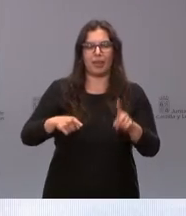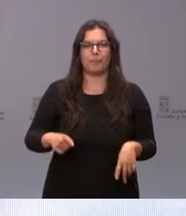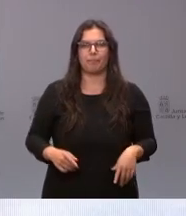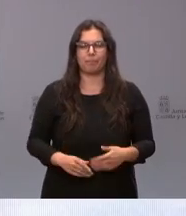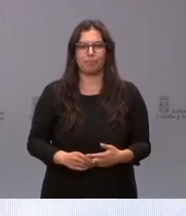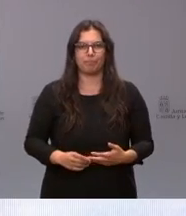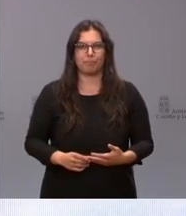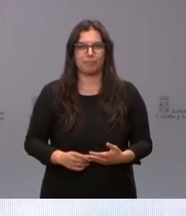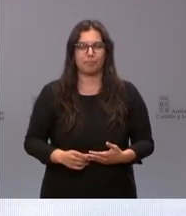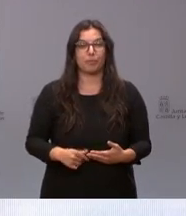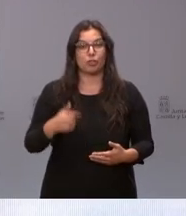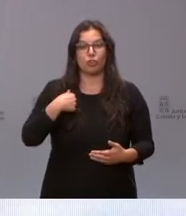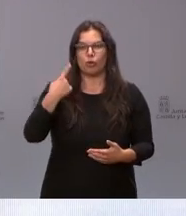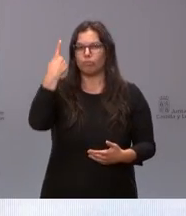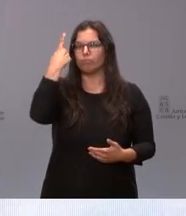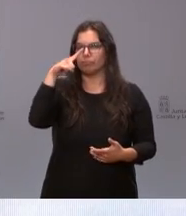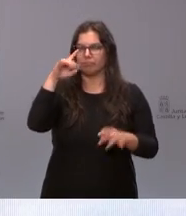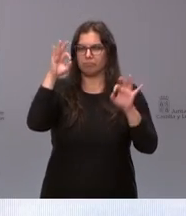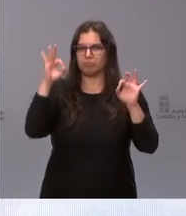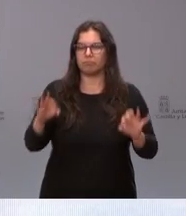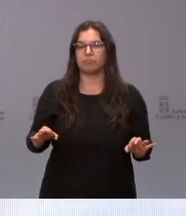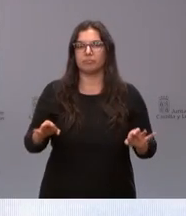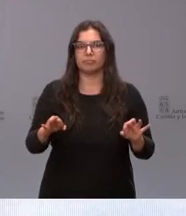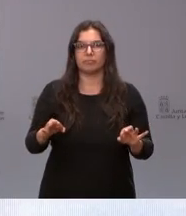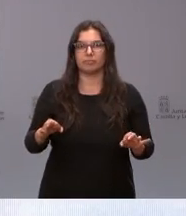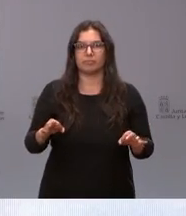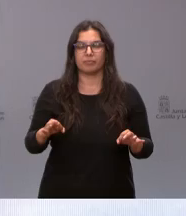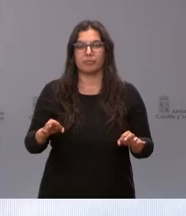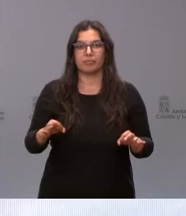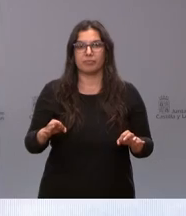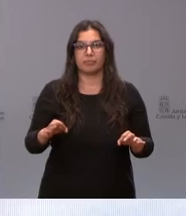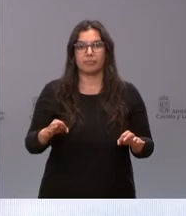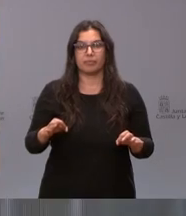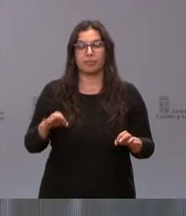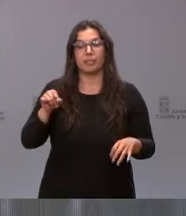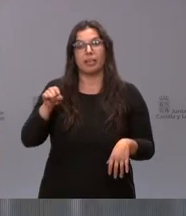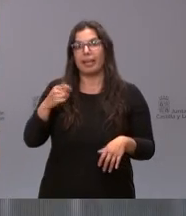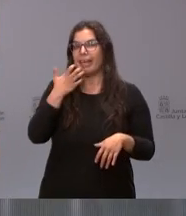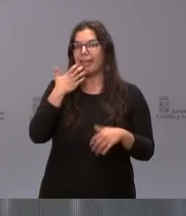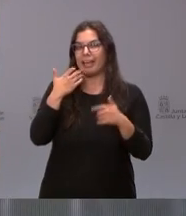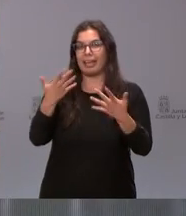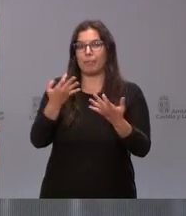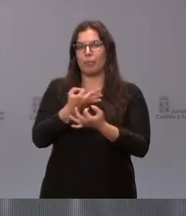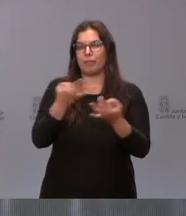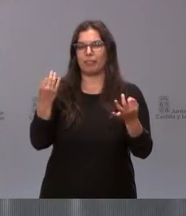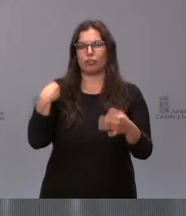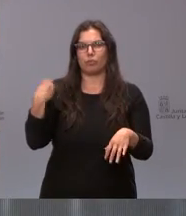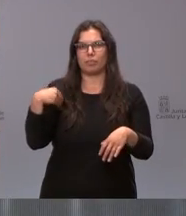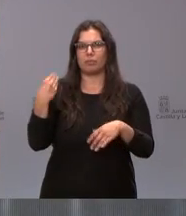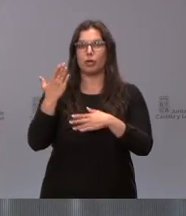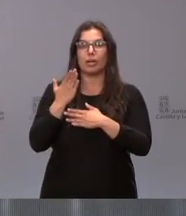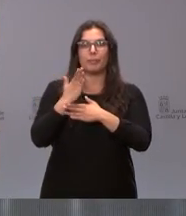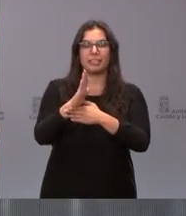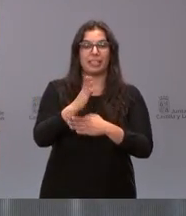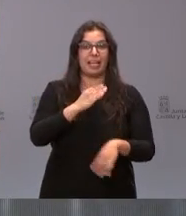autónoma estoy convencido que este es un magnífico ejemplo de lo que representa la